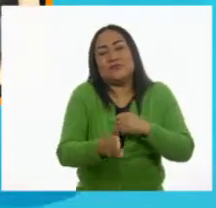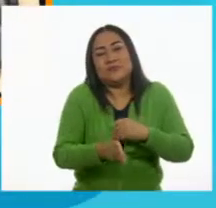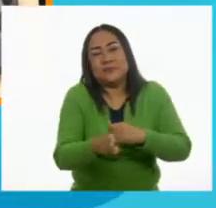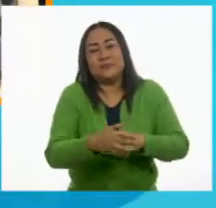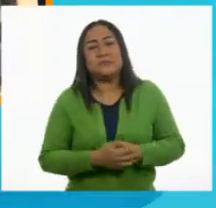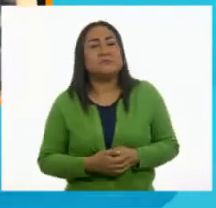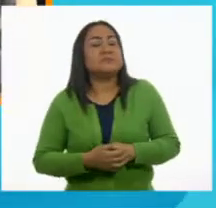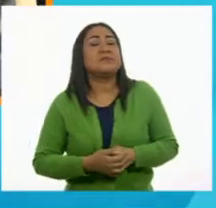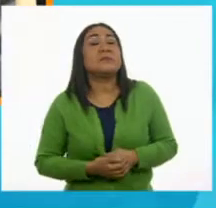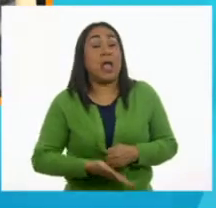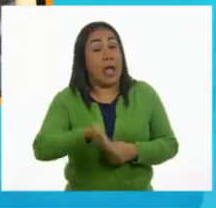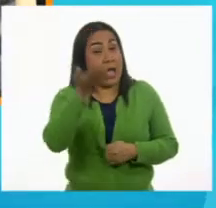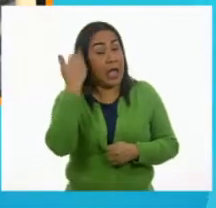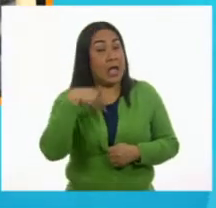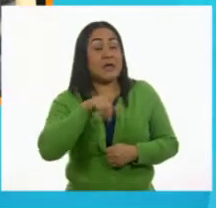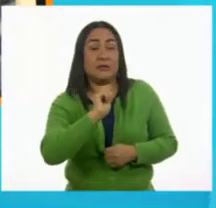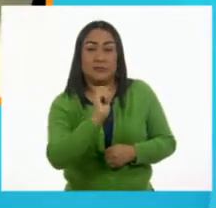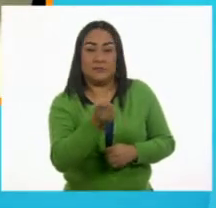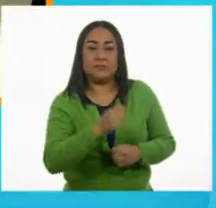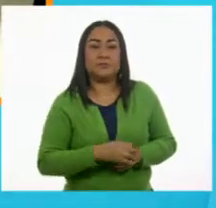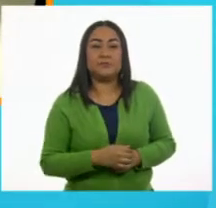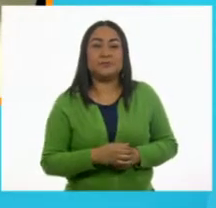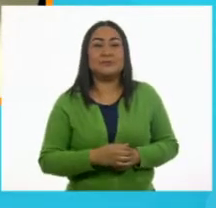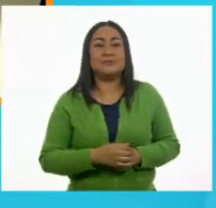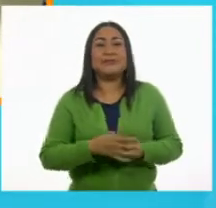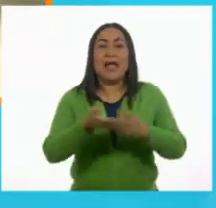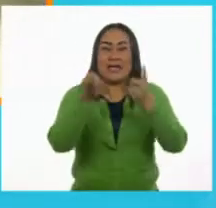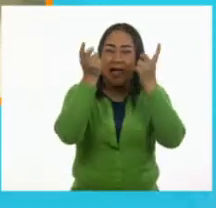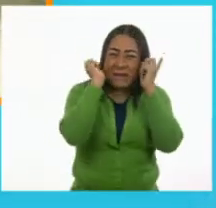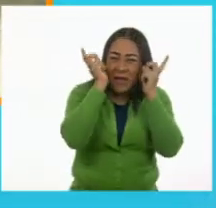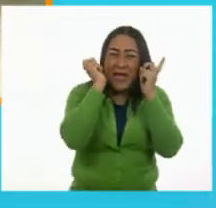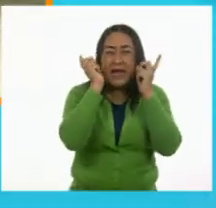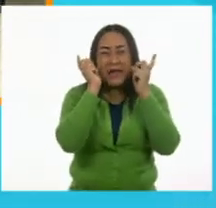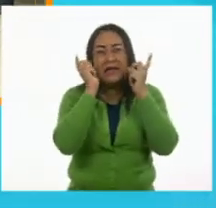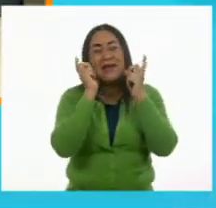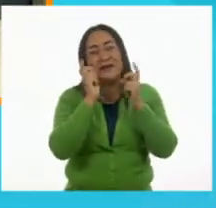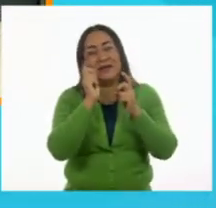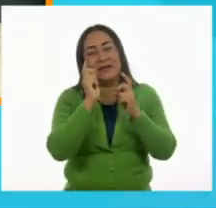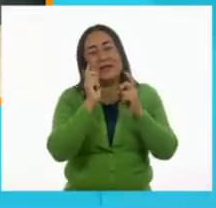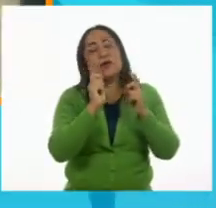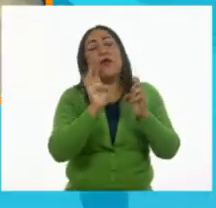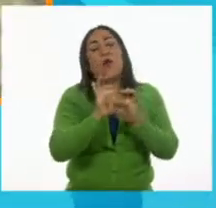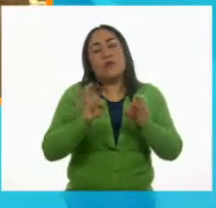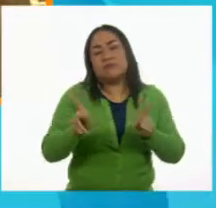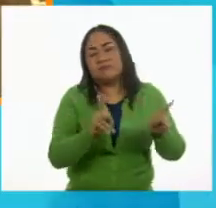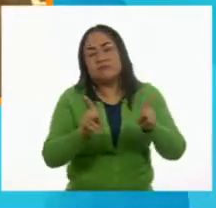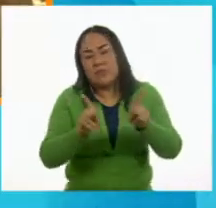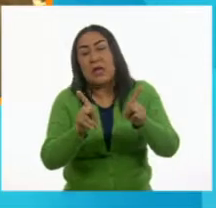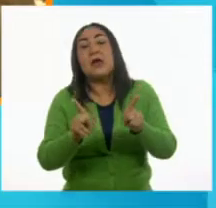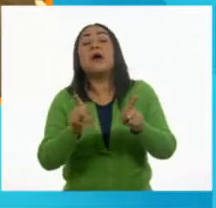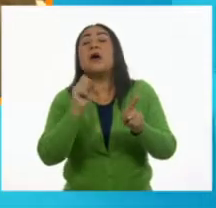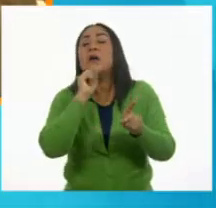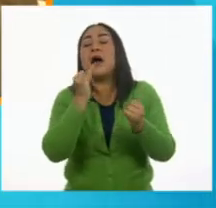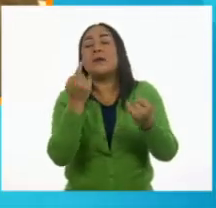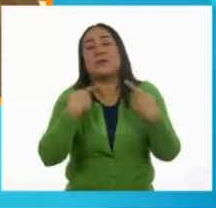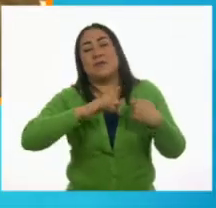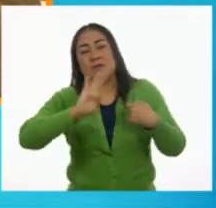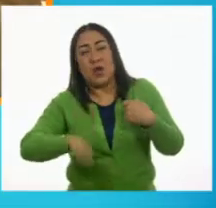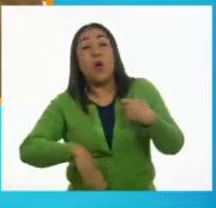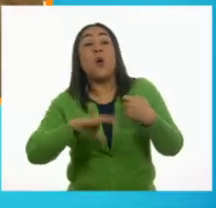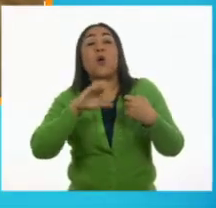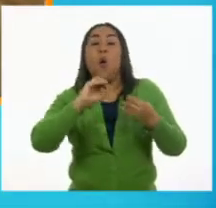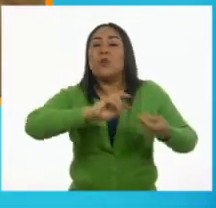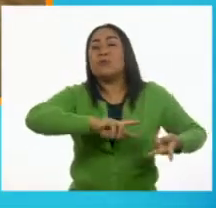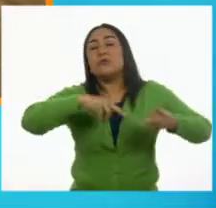Cuando teníamos el servicio de transporte animal, teníamos servicio funerario que también se pasó a dar el servicio funerario por medio de tranvías